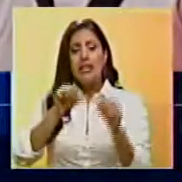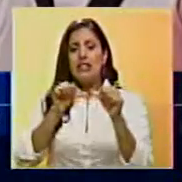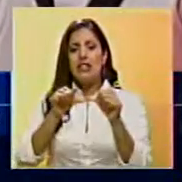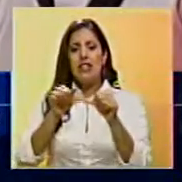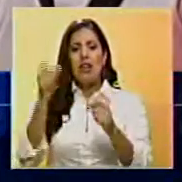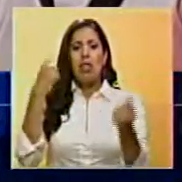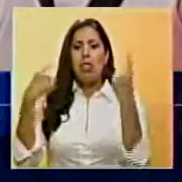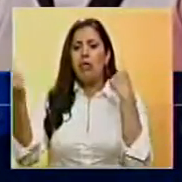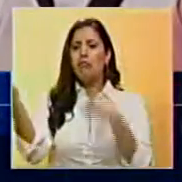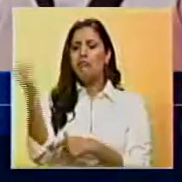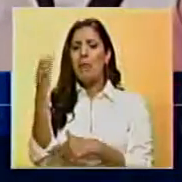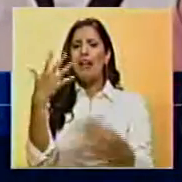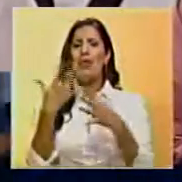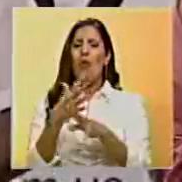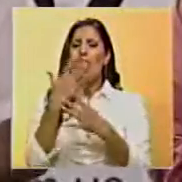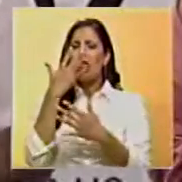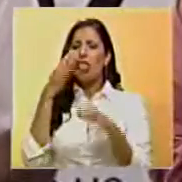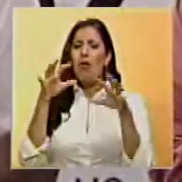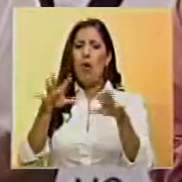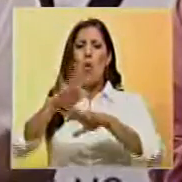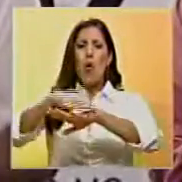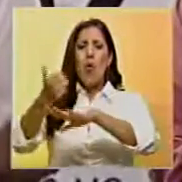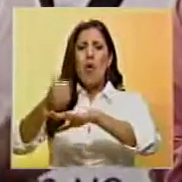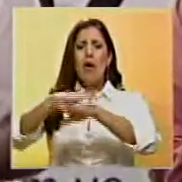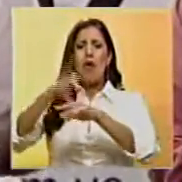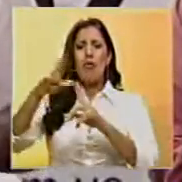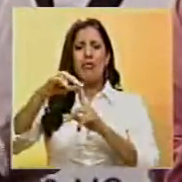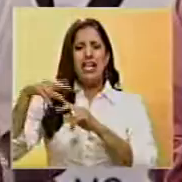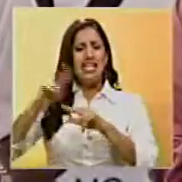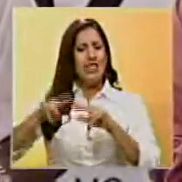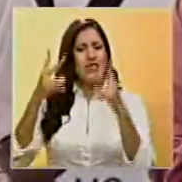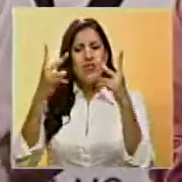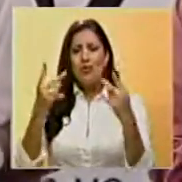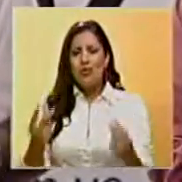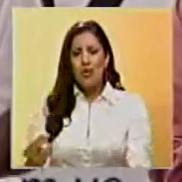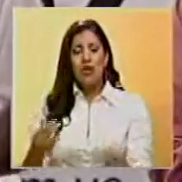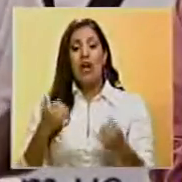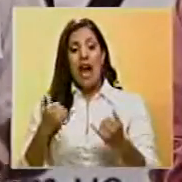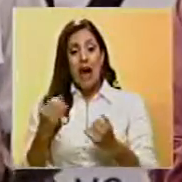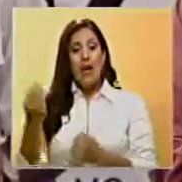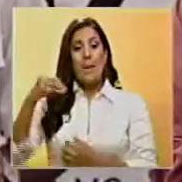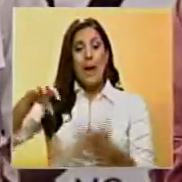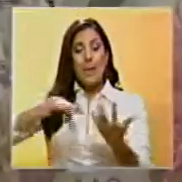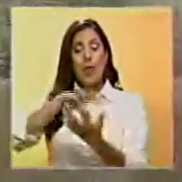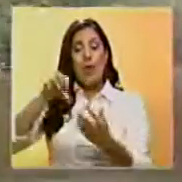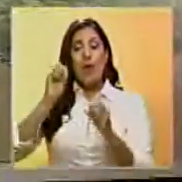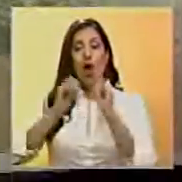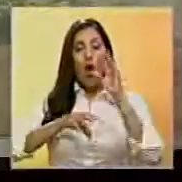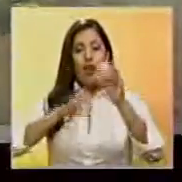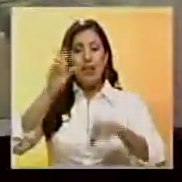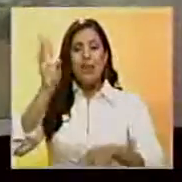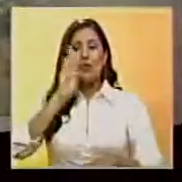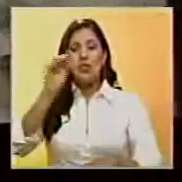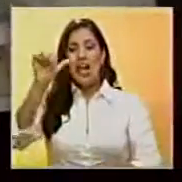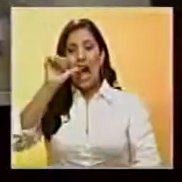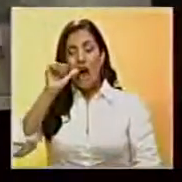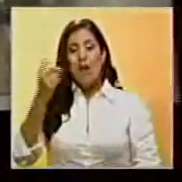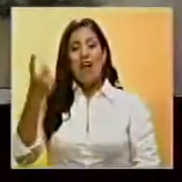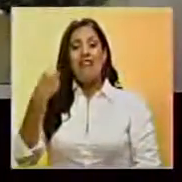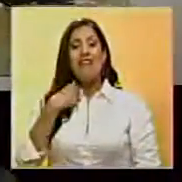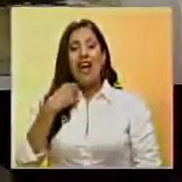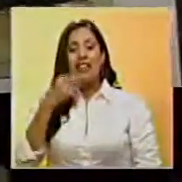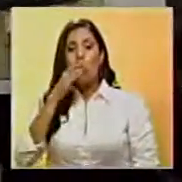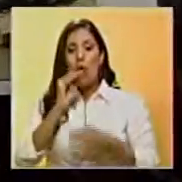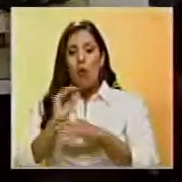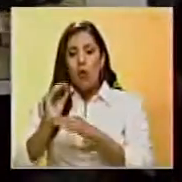tomando esto como si fuera un juego y echándole la culpa al niño. Denunció que a esta problemática se le une la contaminación de las aguas y la falta de